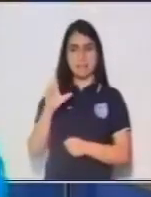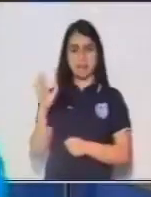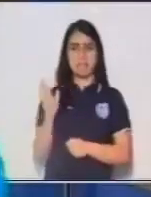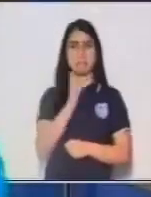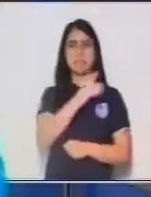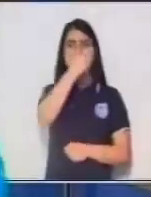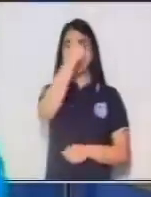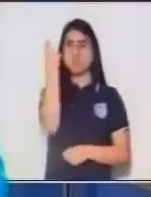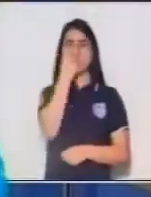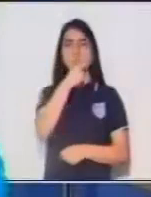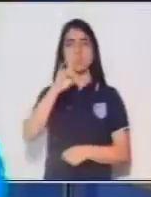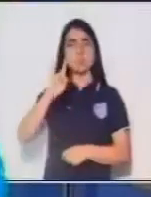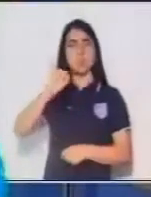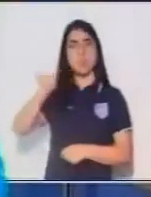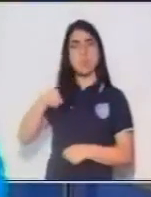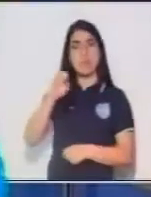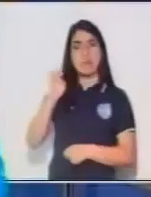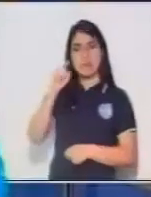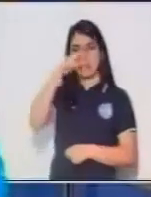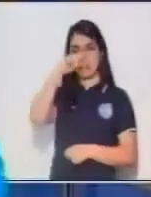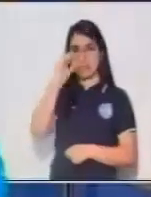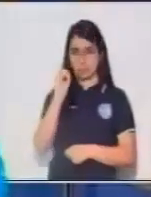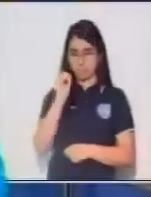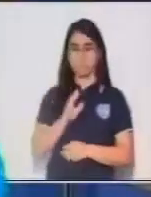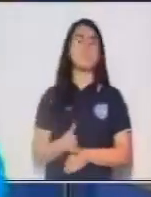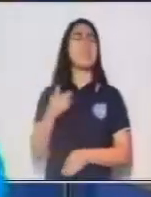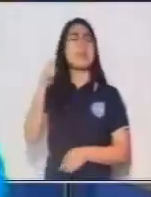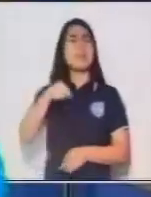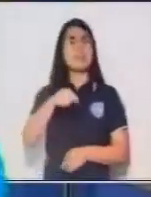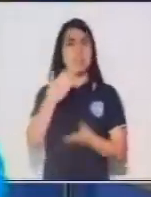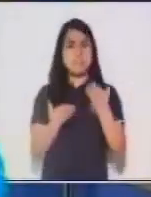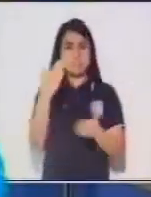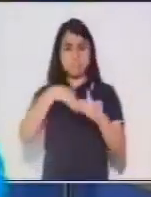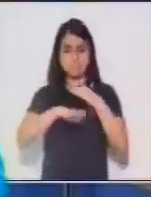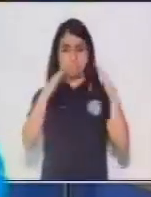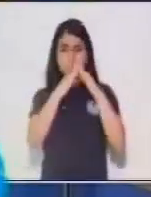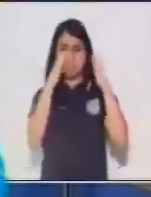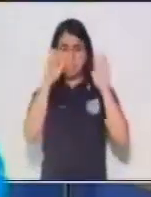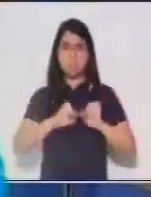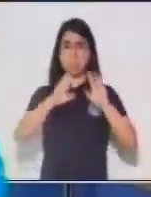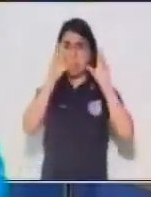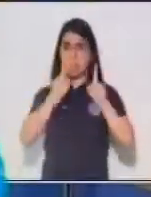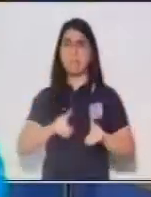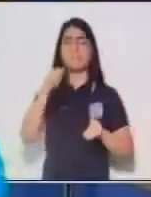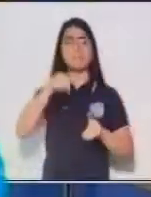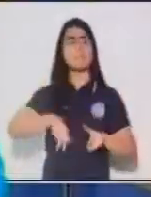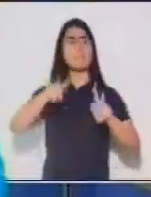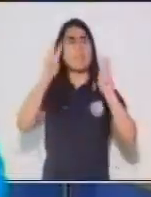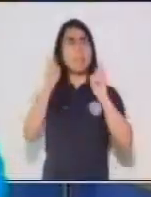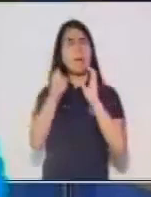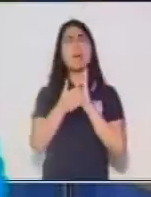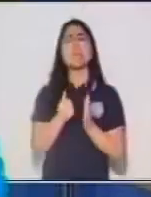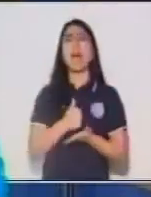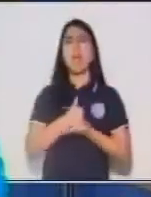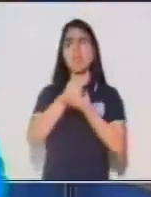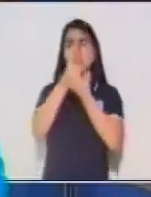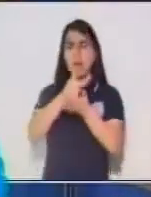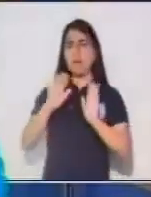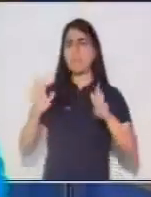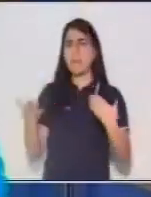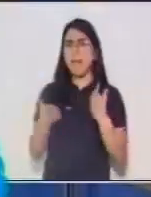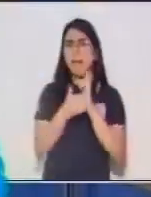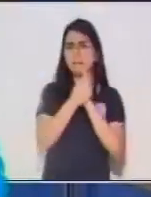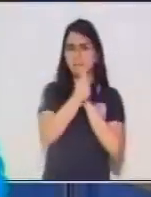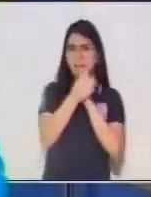este tema les ayudará a ejercitar habilidades y destrezas como la atención, la memoria y la habilidad lingüística.